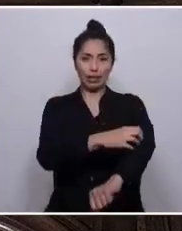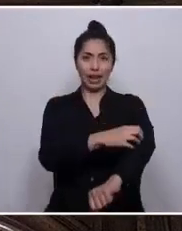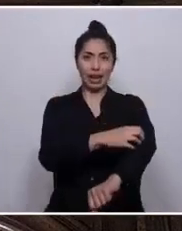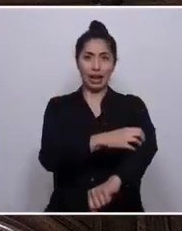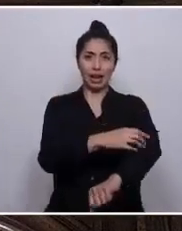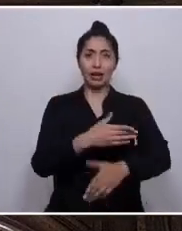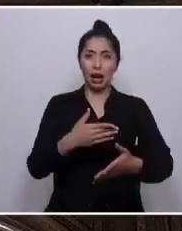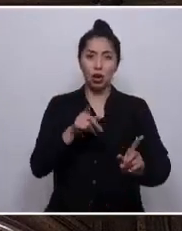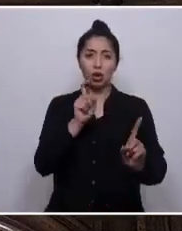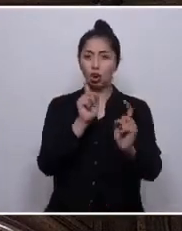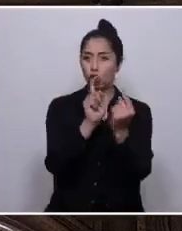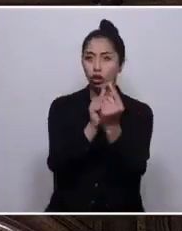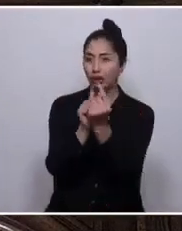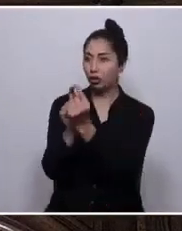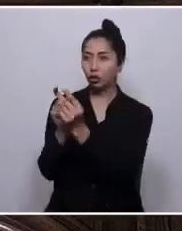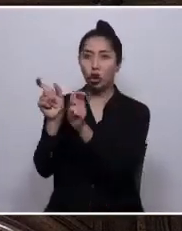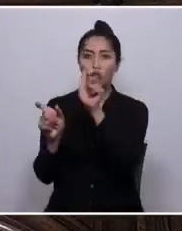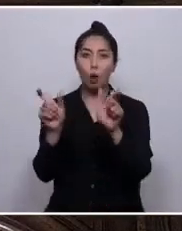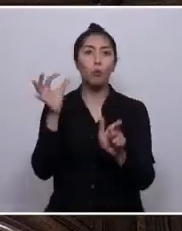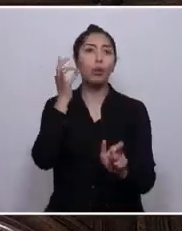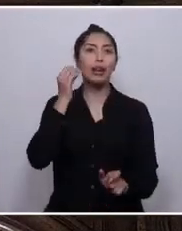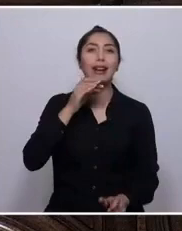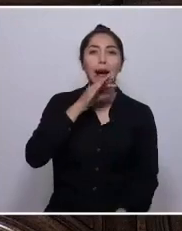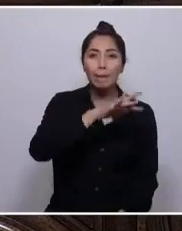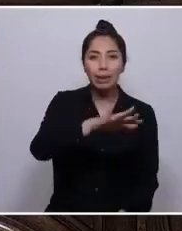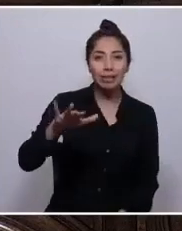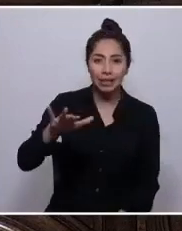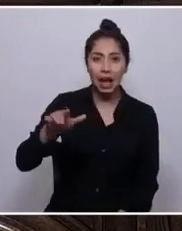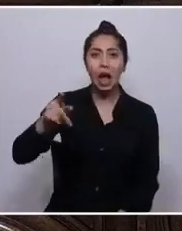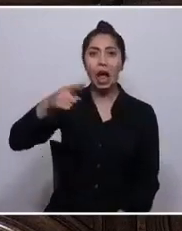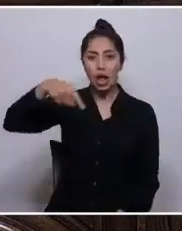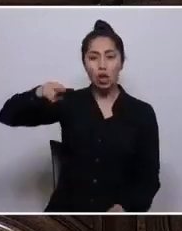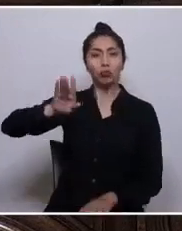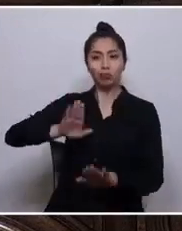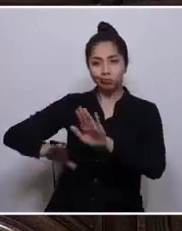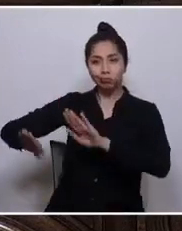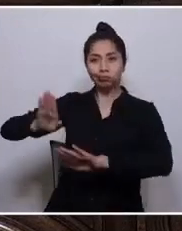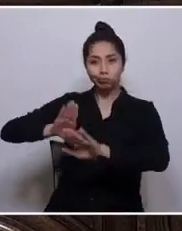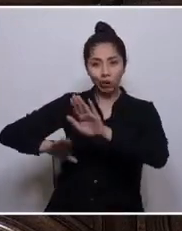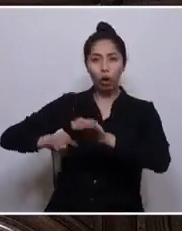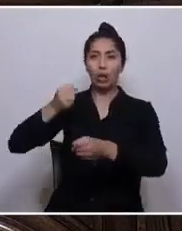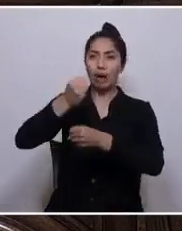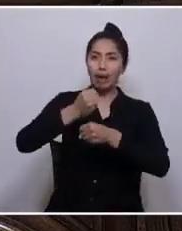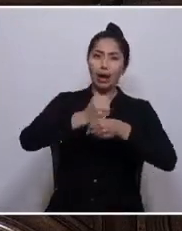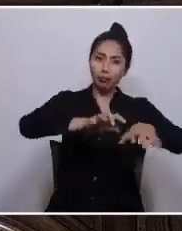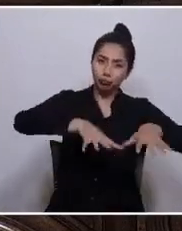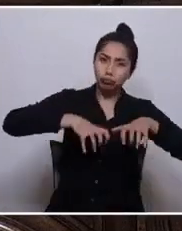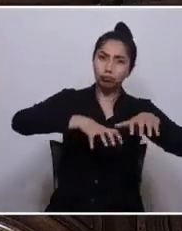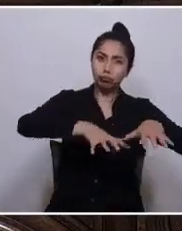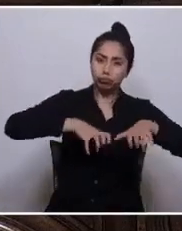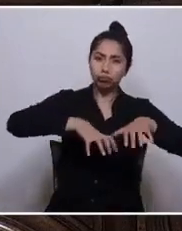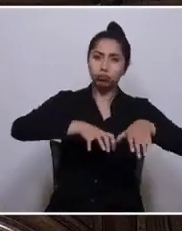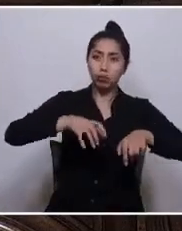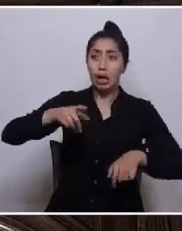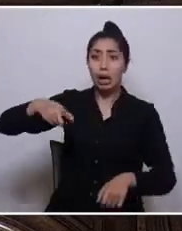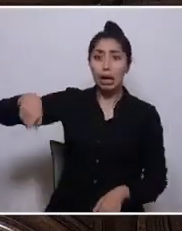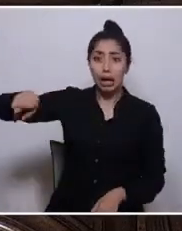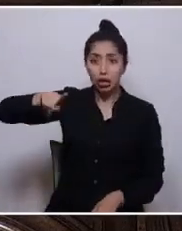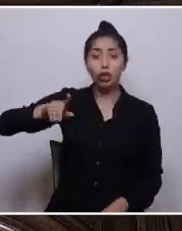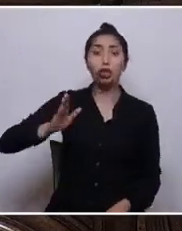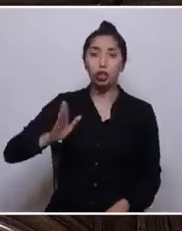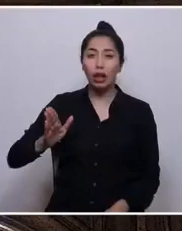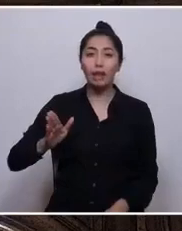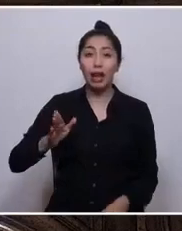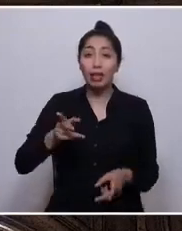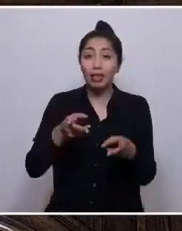contacto con las mujeres campesinas, crianceras, temporeras, con aquellas donde aún el discurso de los derechos no